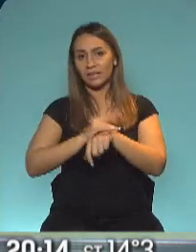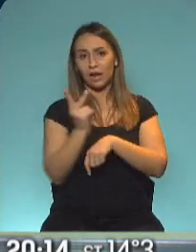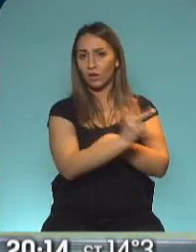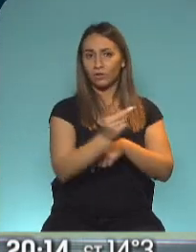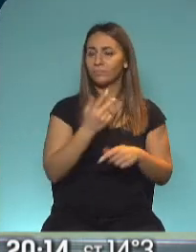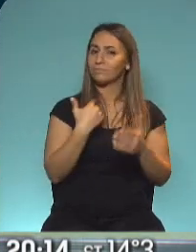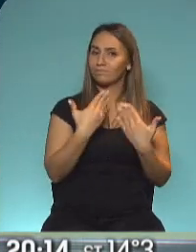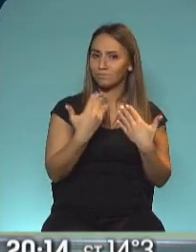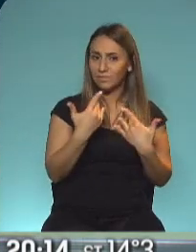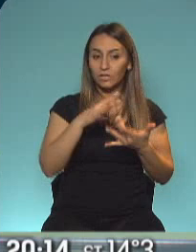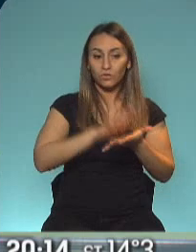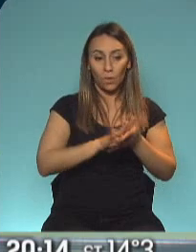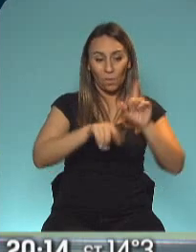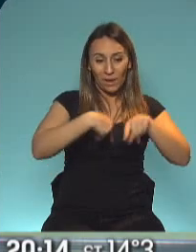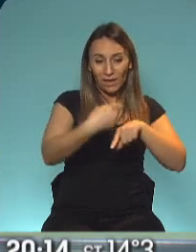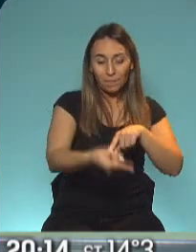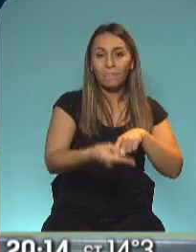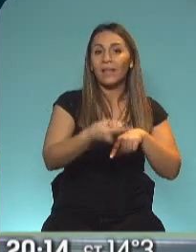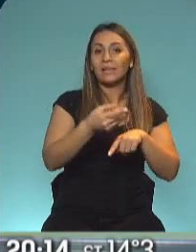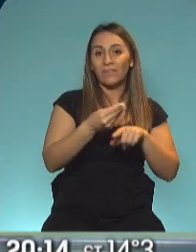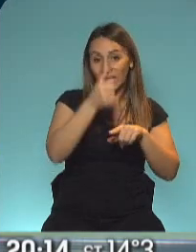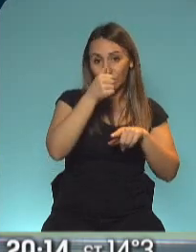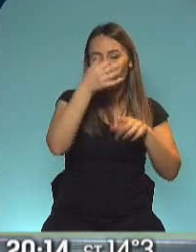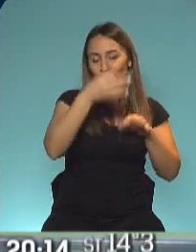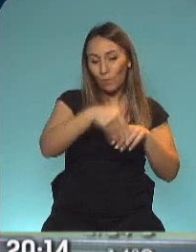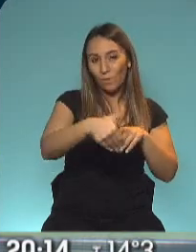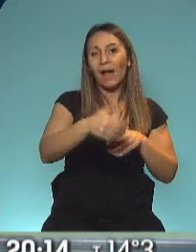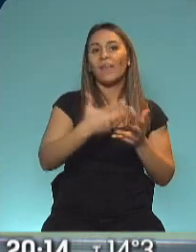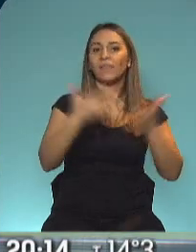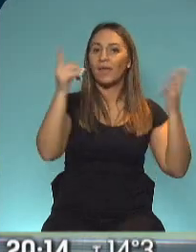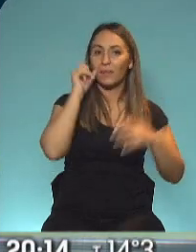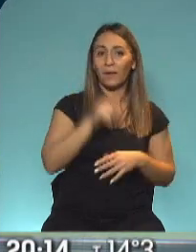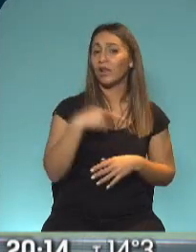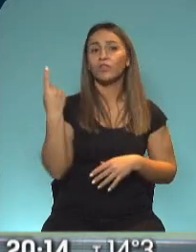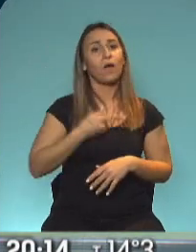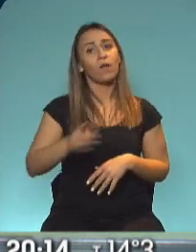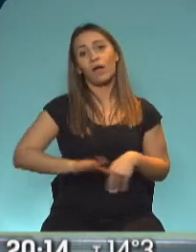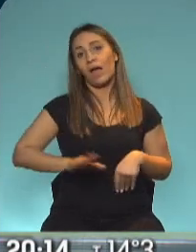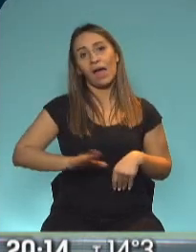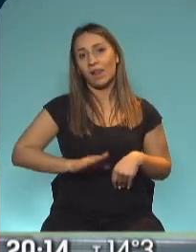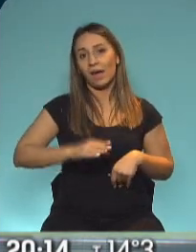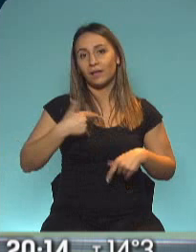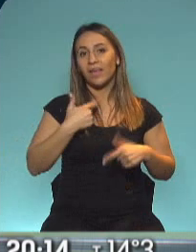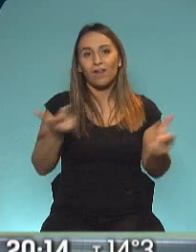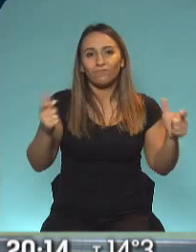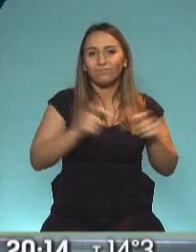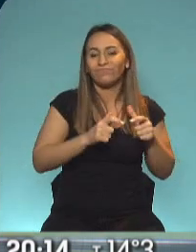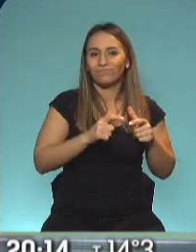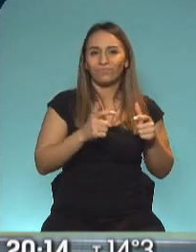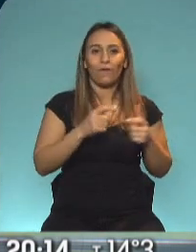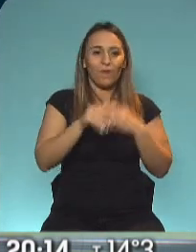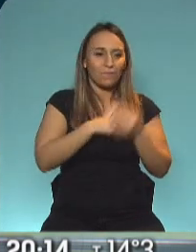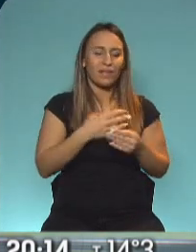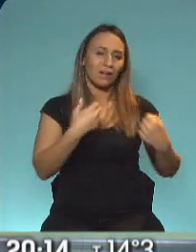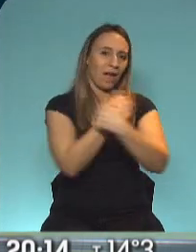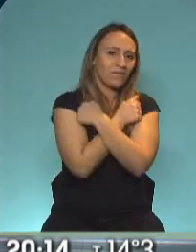incluye el Día del Padre. Todos tenemos ganas de grandes festejos. Entendamos que quizás no sea, quizás no, que no es el momento, ir a pegar